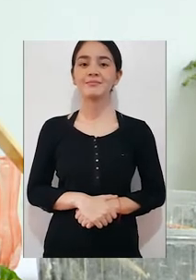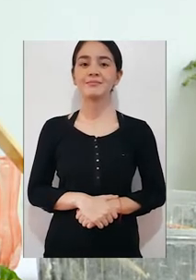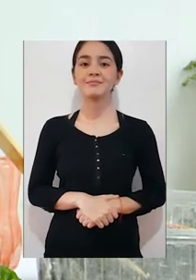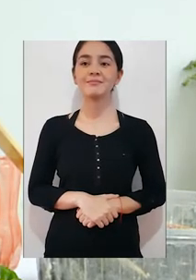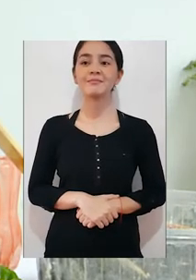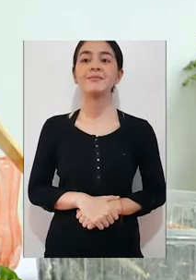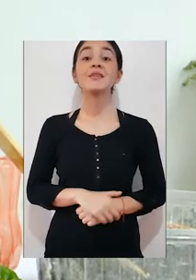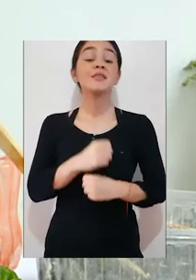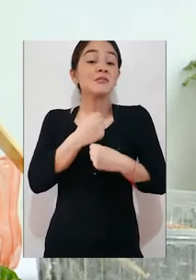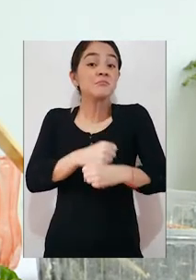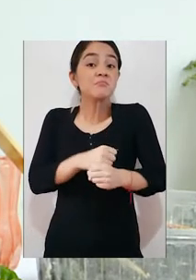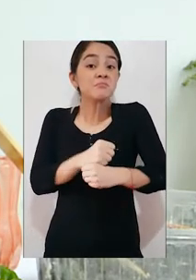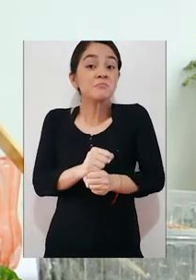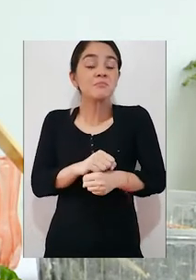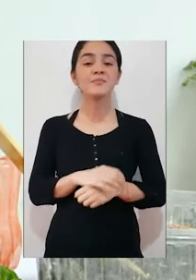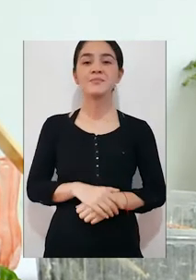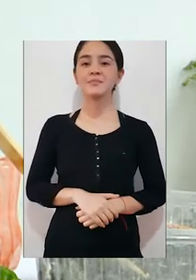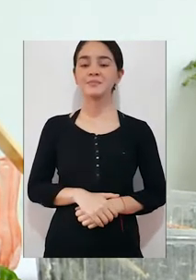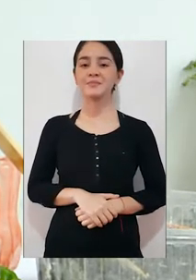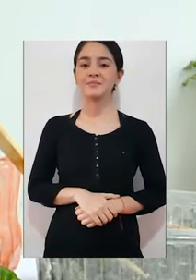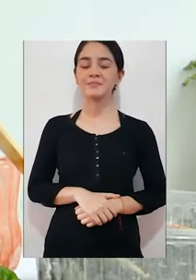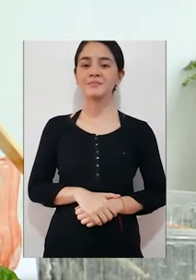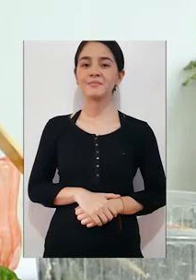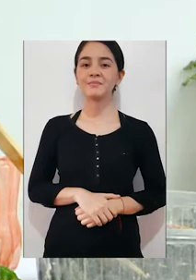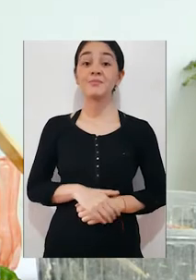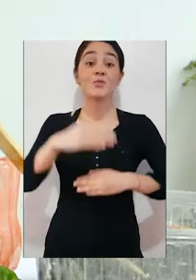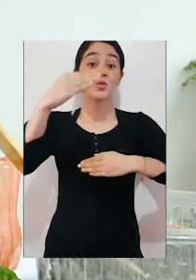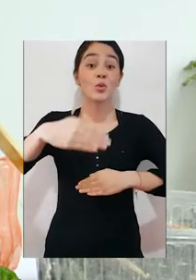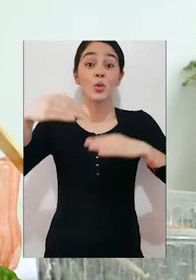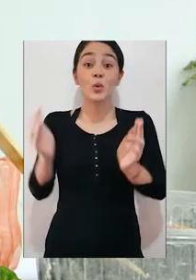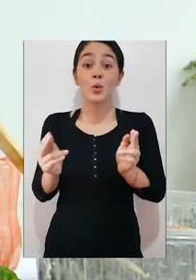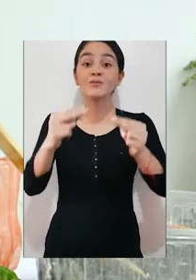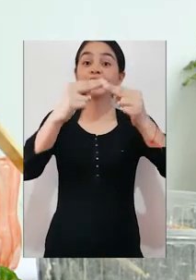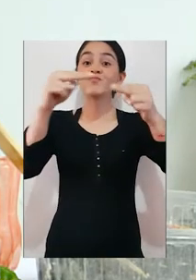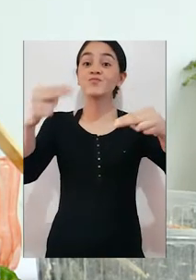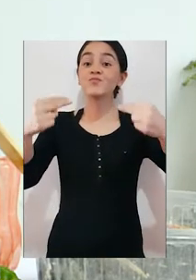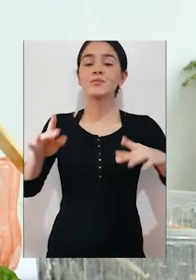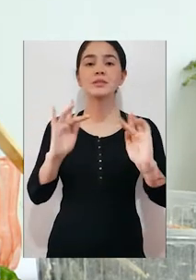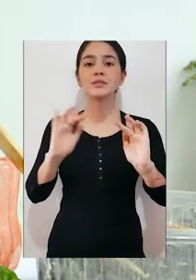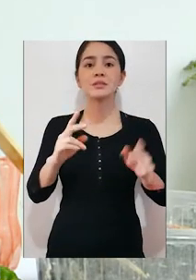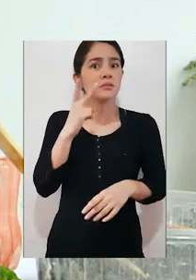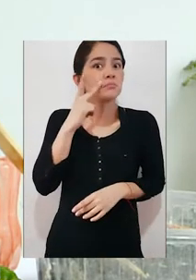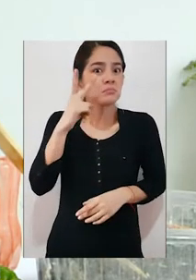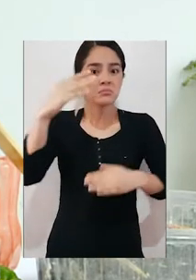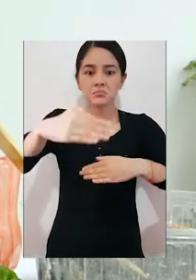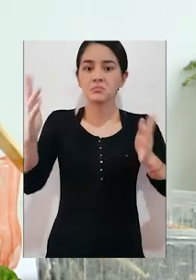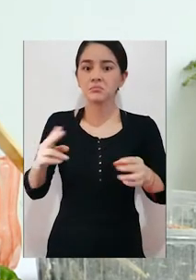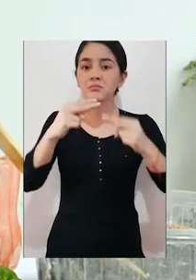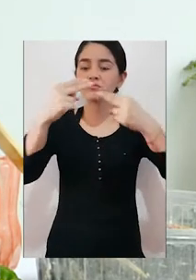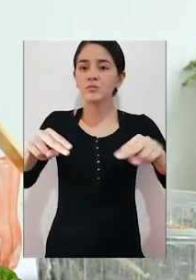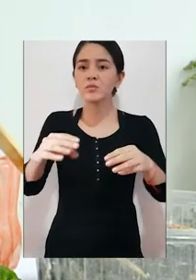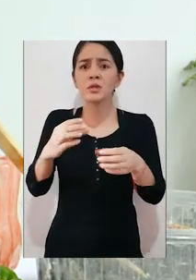pequeño huertecito con el cartón de huevo vacío si se fijan el cartón tiene